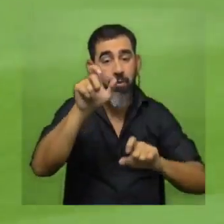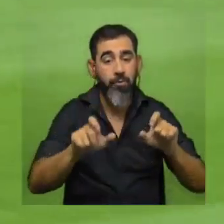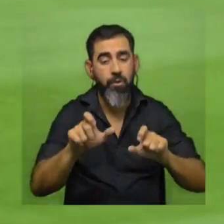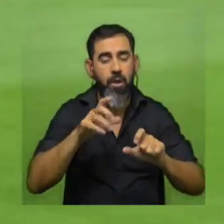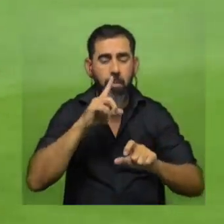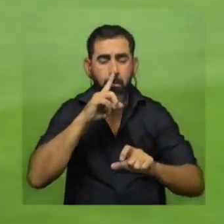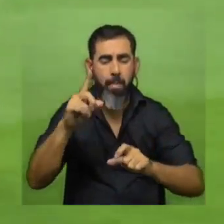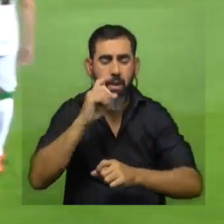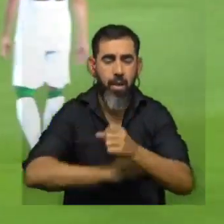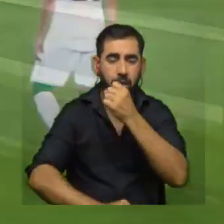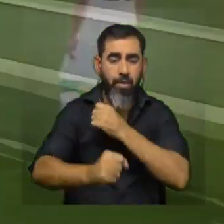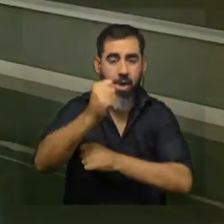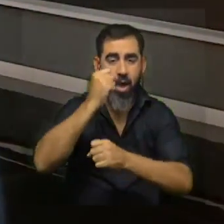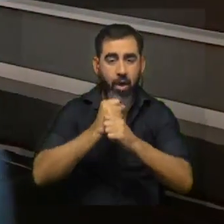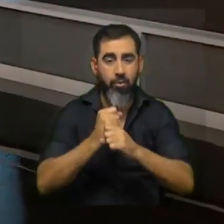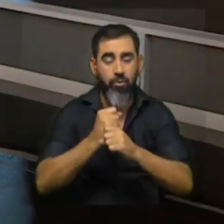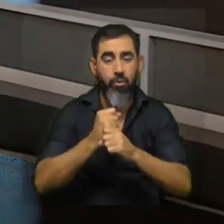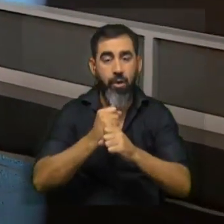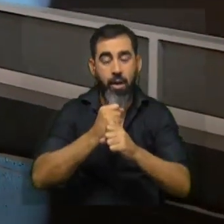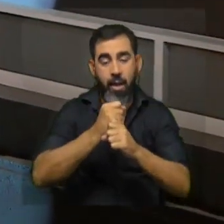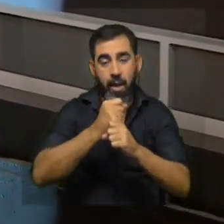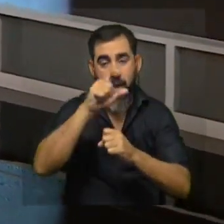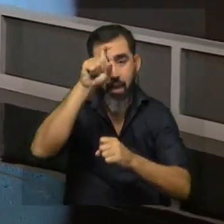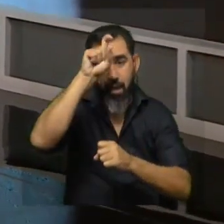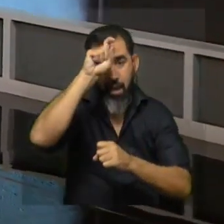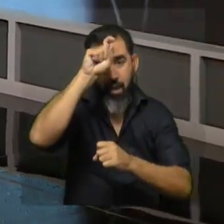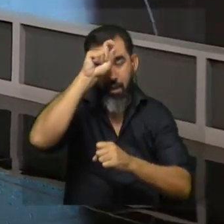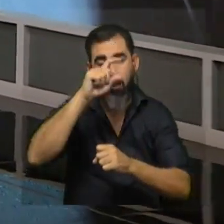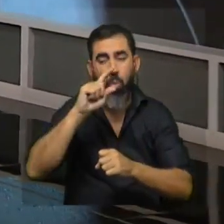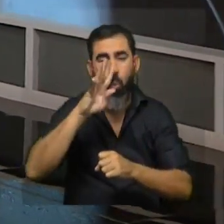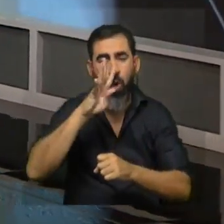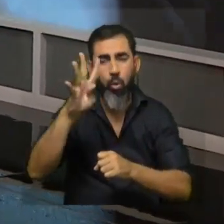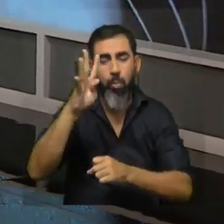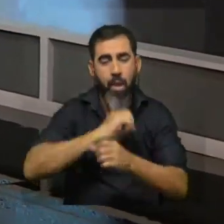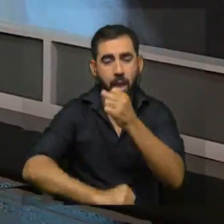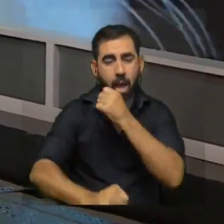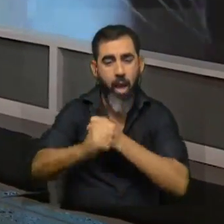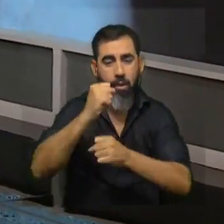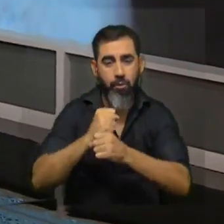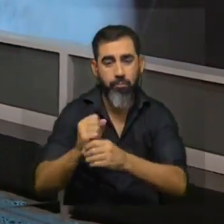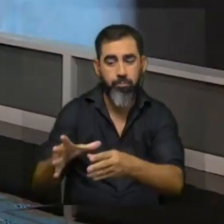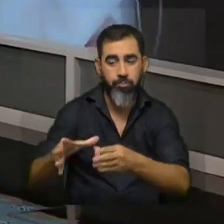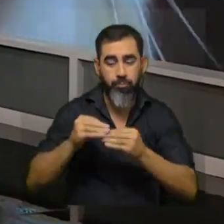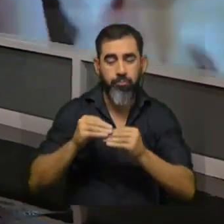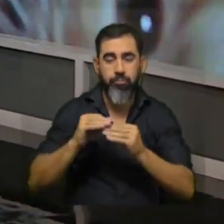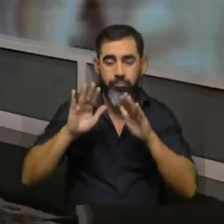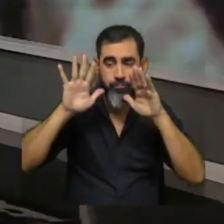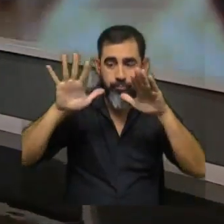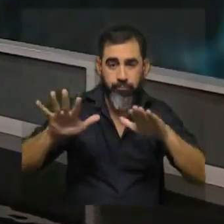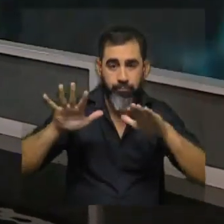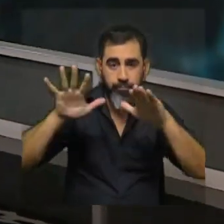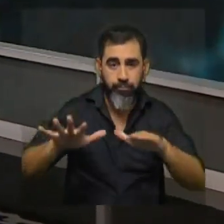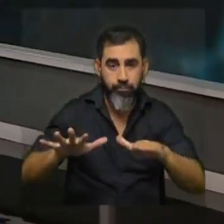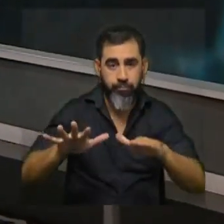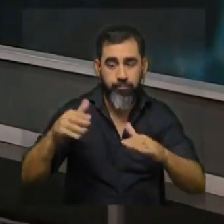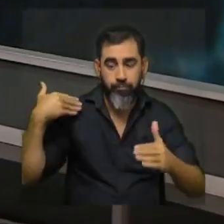hace milenios. Los egipcios, hace 4.000 años, los adoptaron y también los adoraron. Más